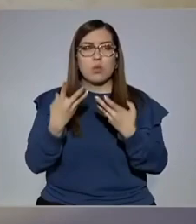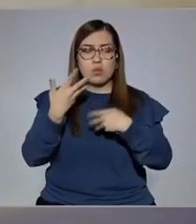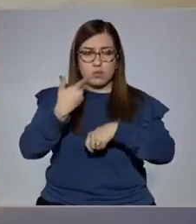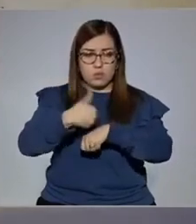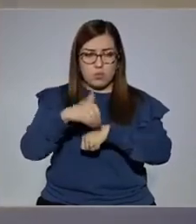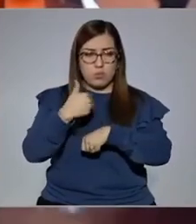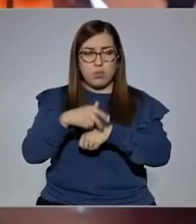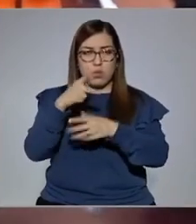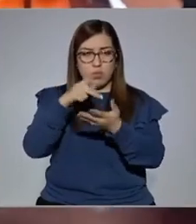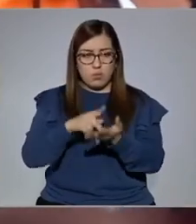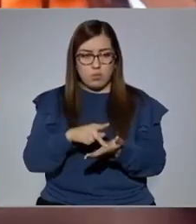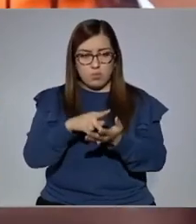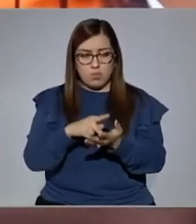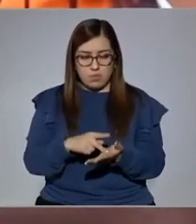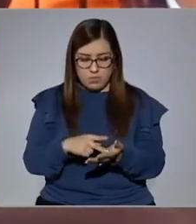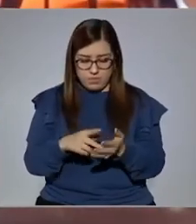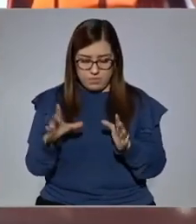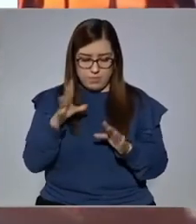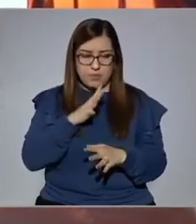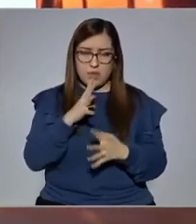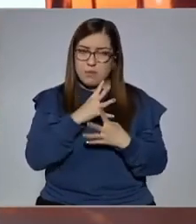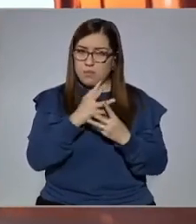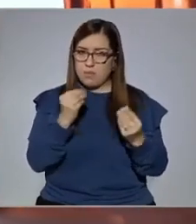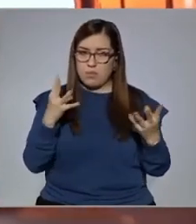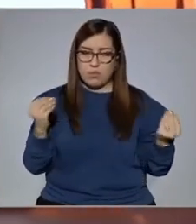hay grandes divergencias en homeopatía.